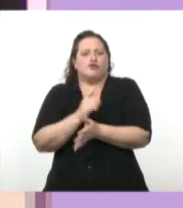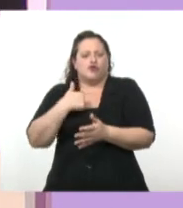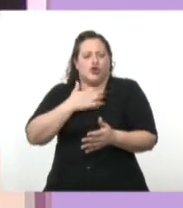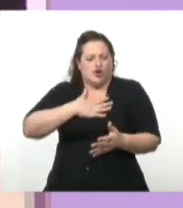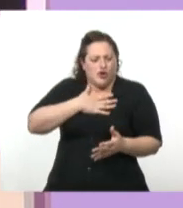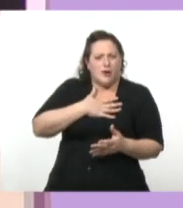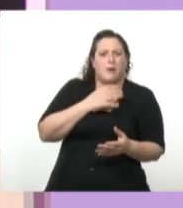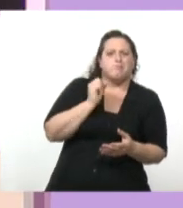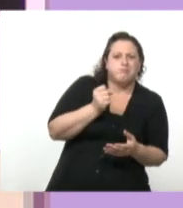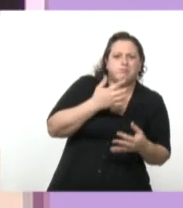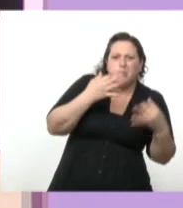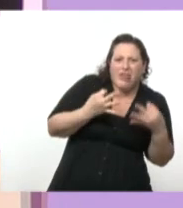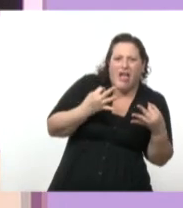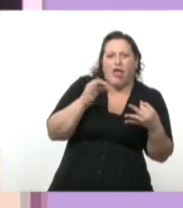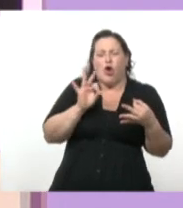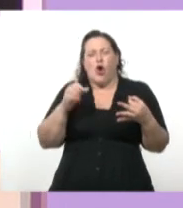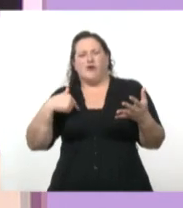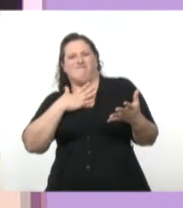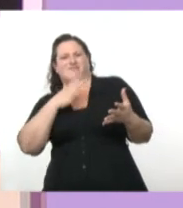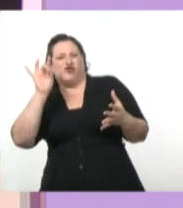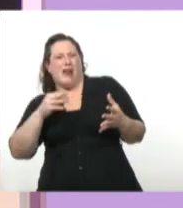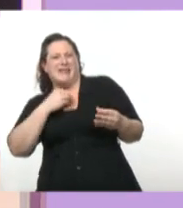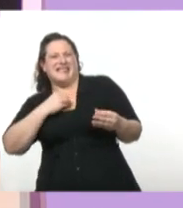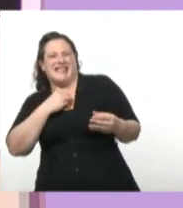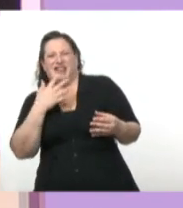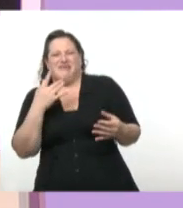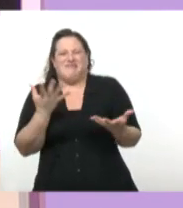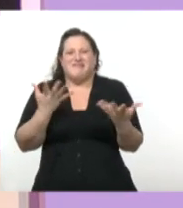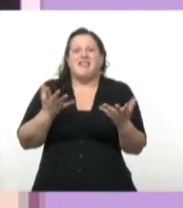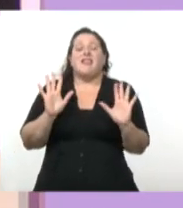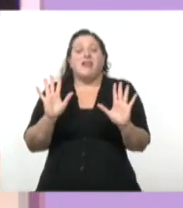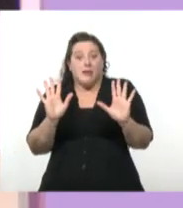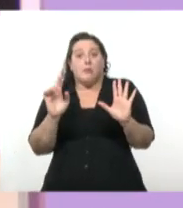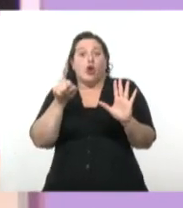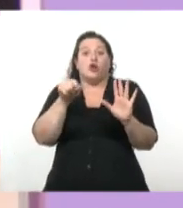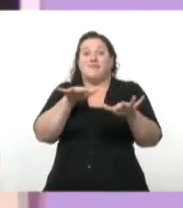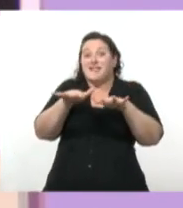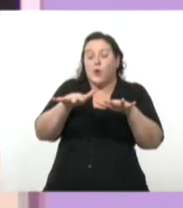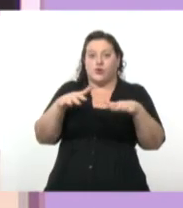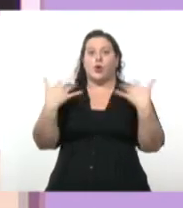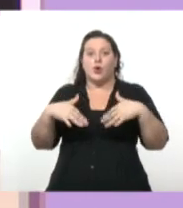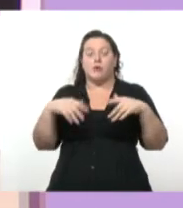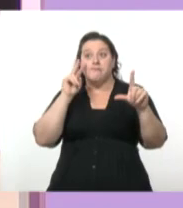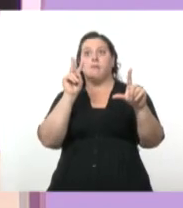real. Entonces está en esa situación y nos encontramos con esta imagen. ¿Qué pasa acá con la luz? Fíjate que